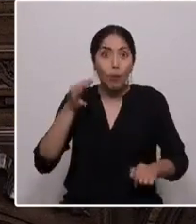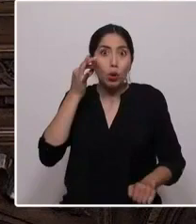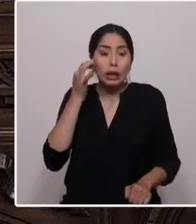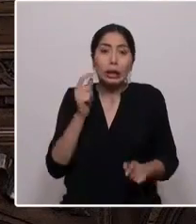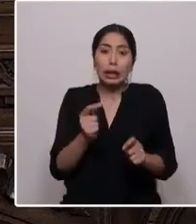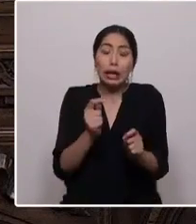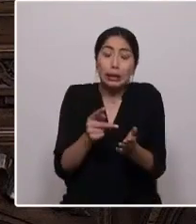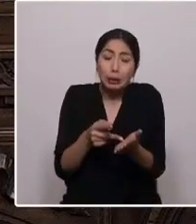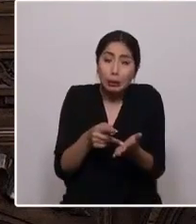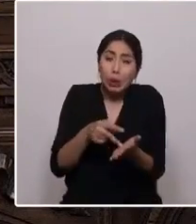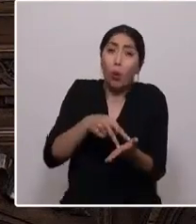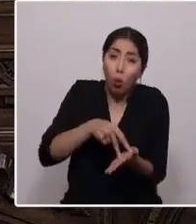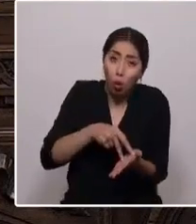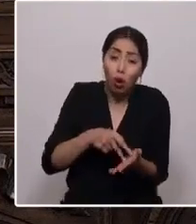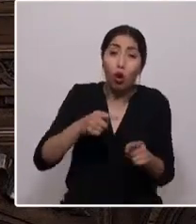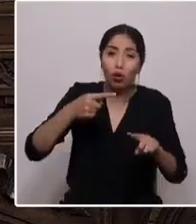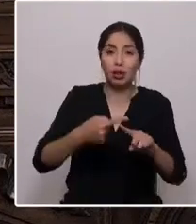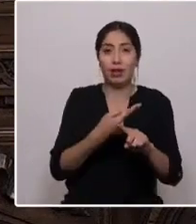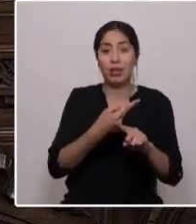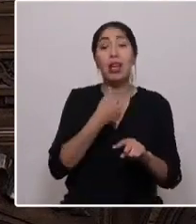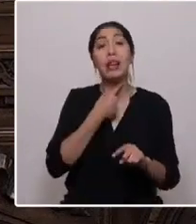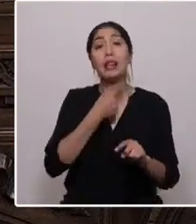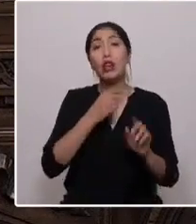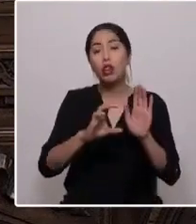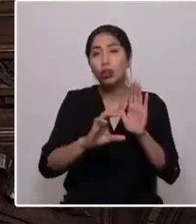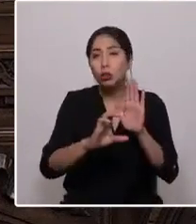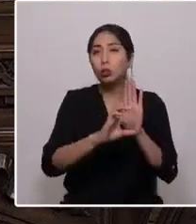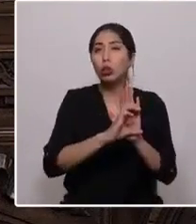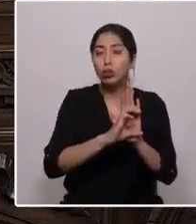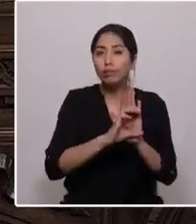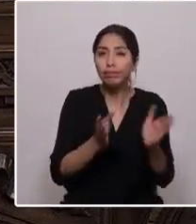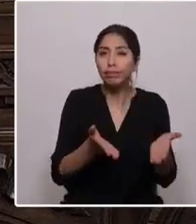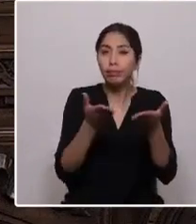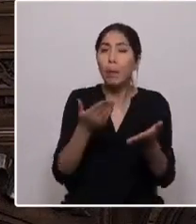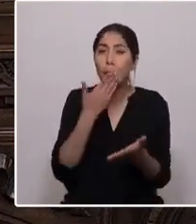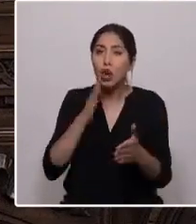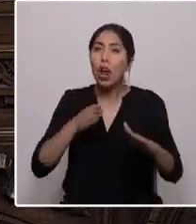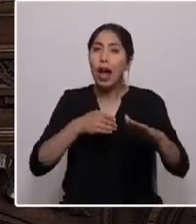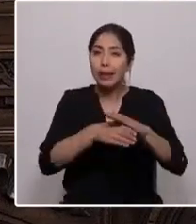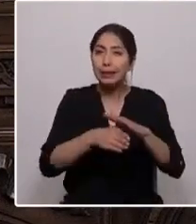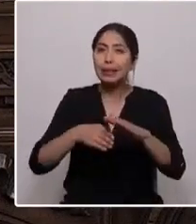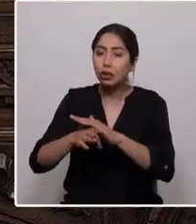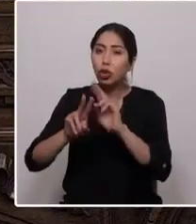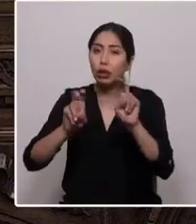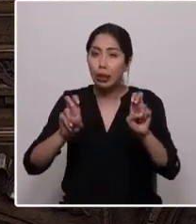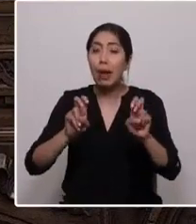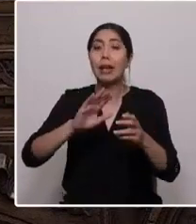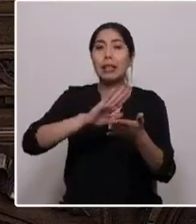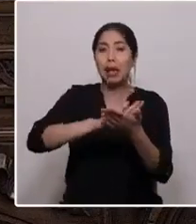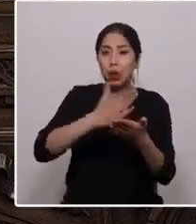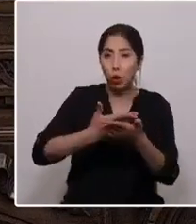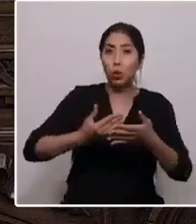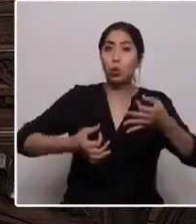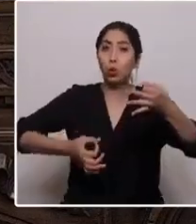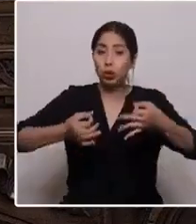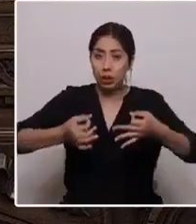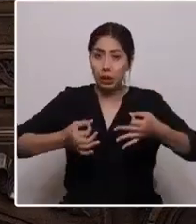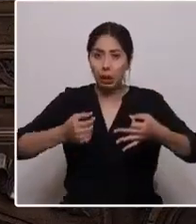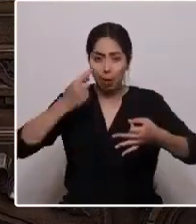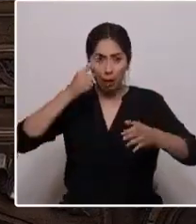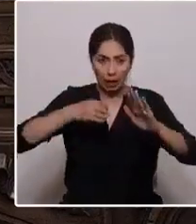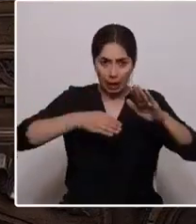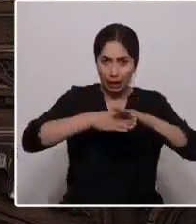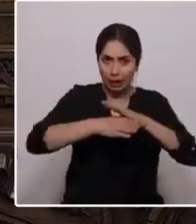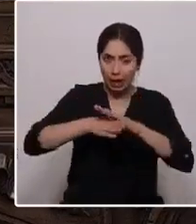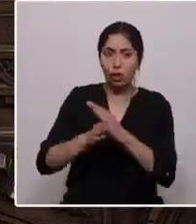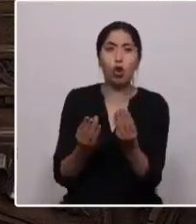nuevamente. Quiero una Constitución que contribuya a mejorar el acceso a temas sensibles como salud y justicia, para que haya un acceso de